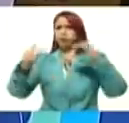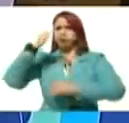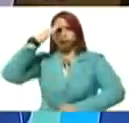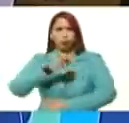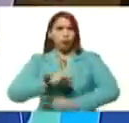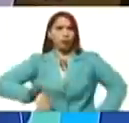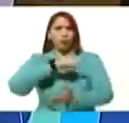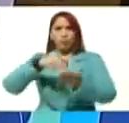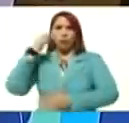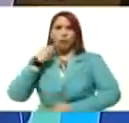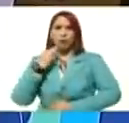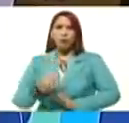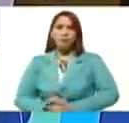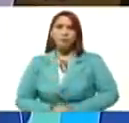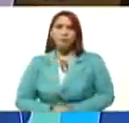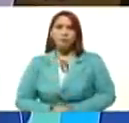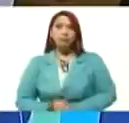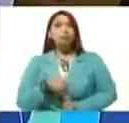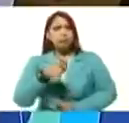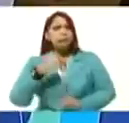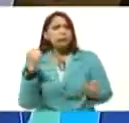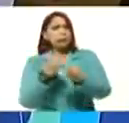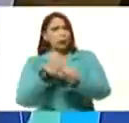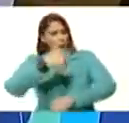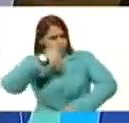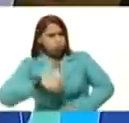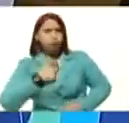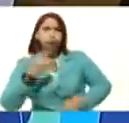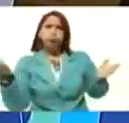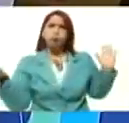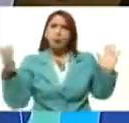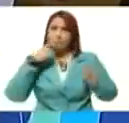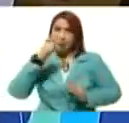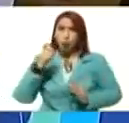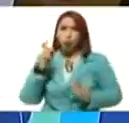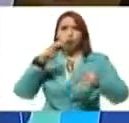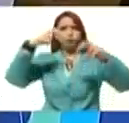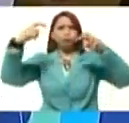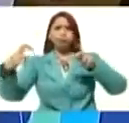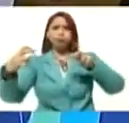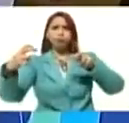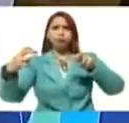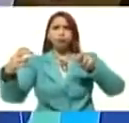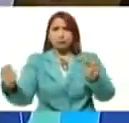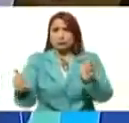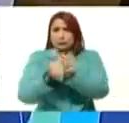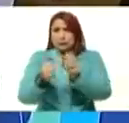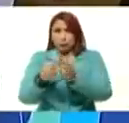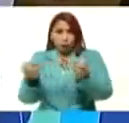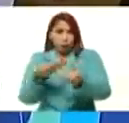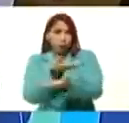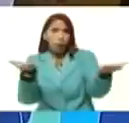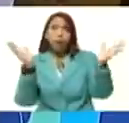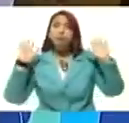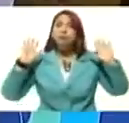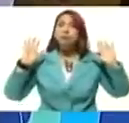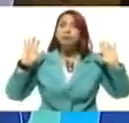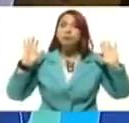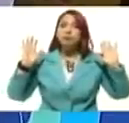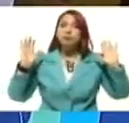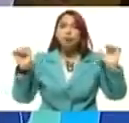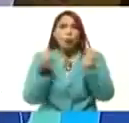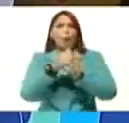Fuerza Armada Nacional Bolivariana. Ese obrero, Nicolás Maduro, que se sentó allí, con sus